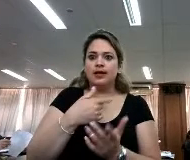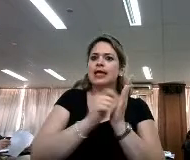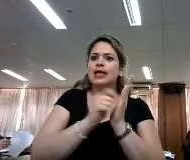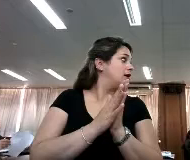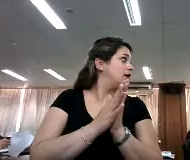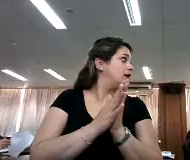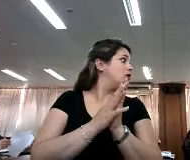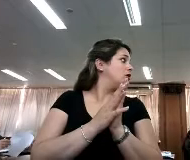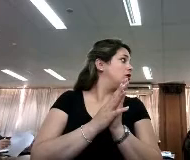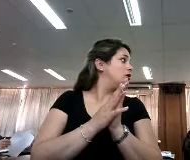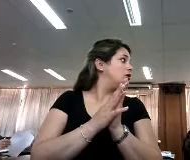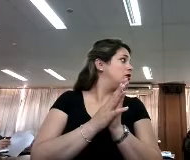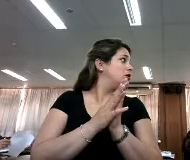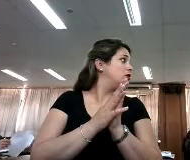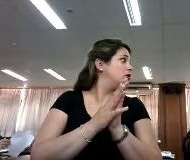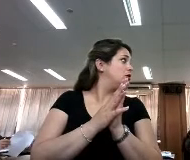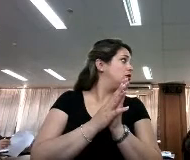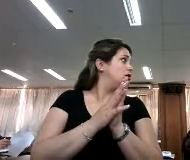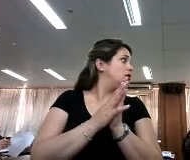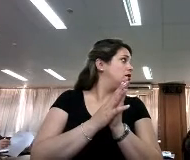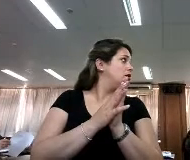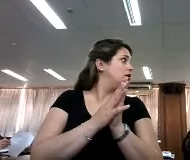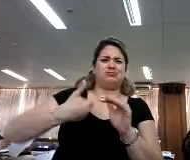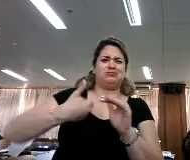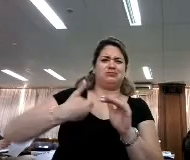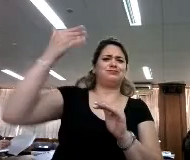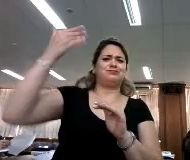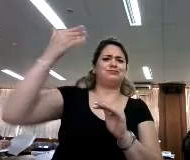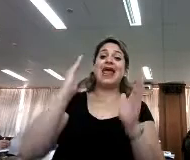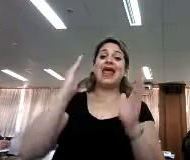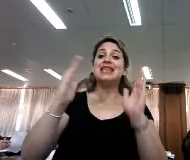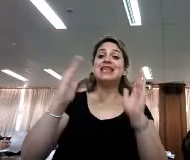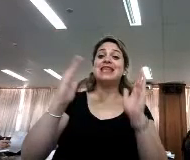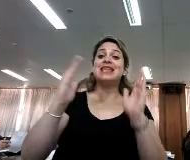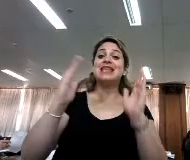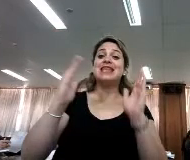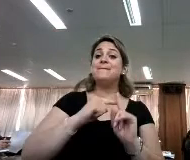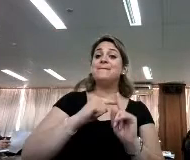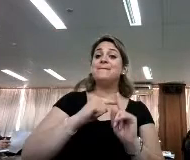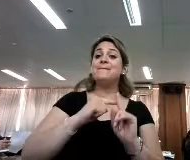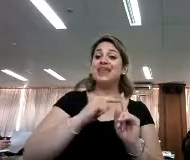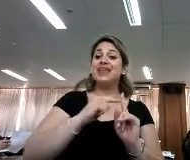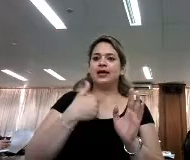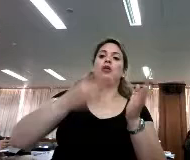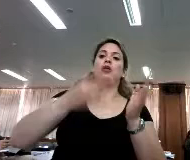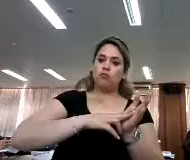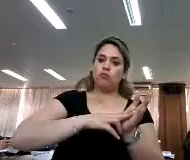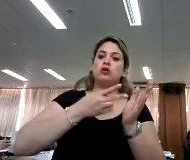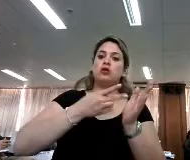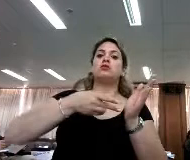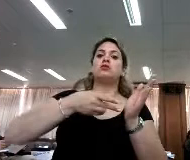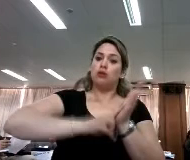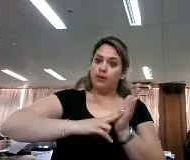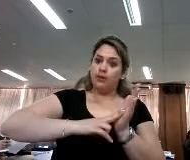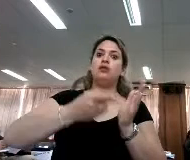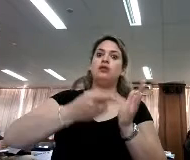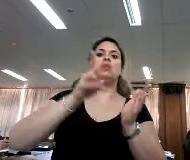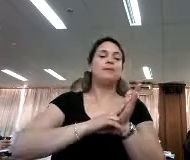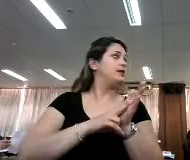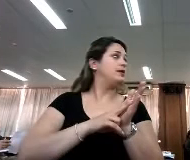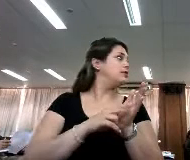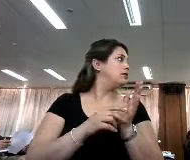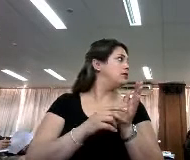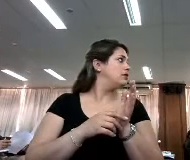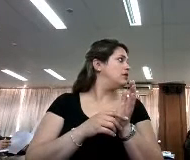los monjes medievales comentaban y la iglesia en general que aquello que era repetitivo resultaba que